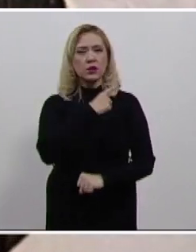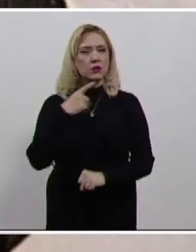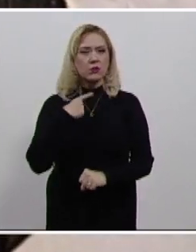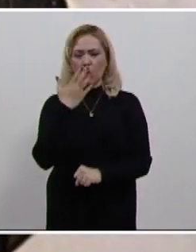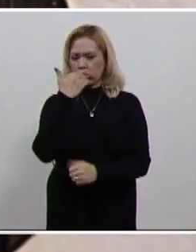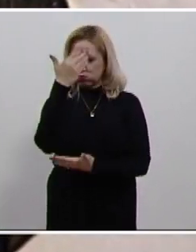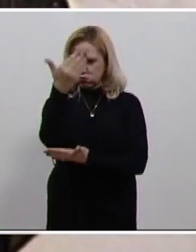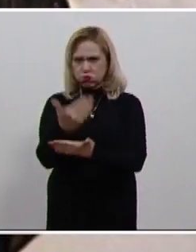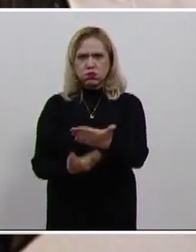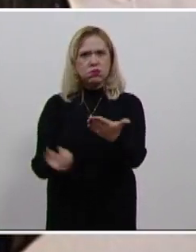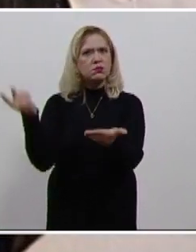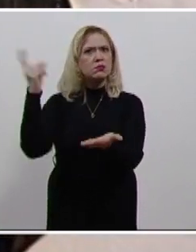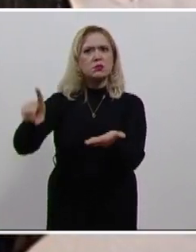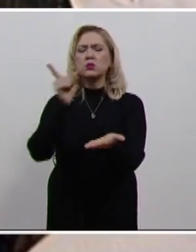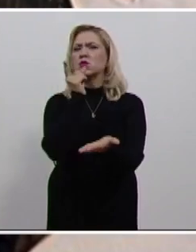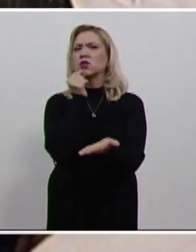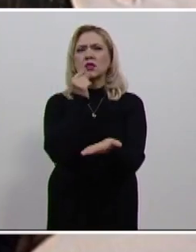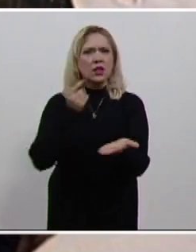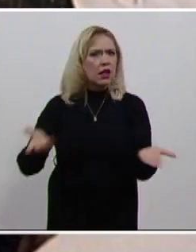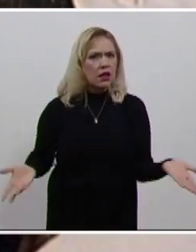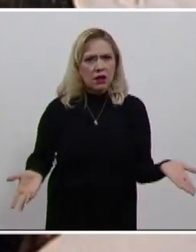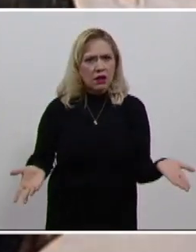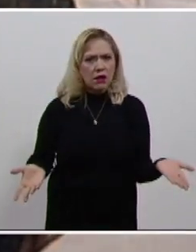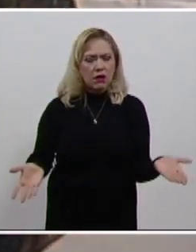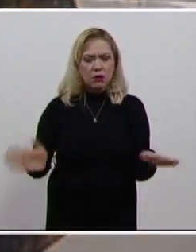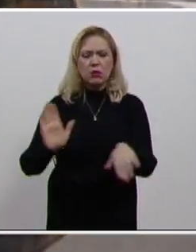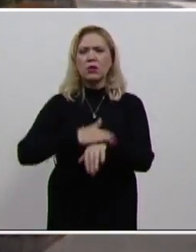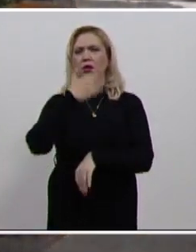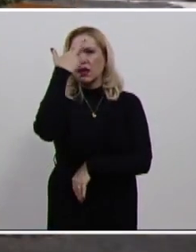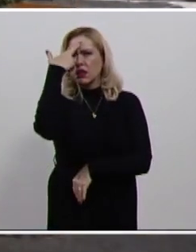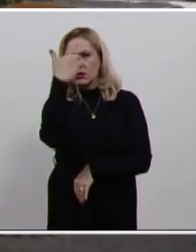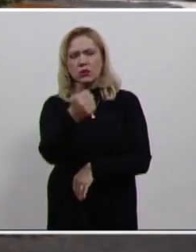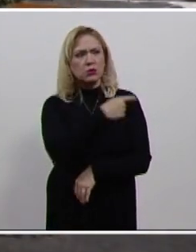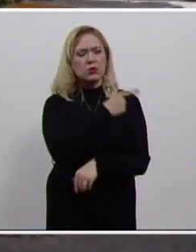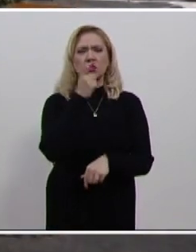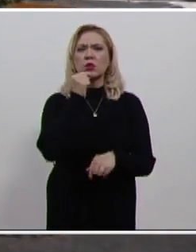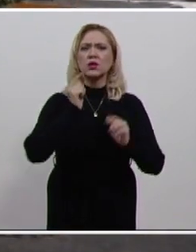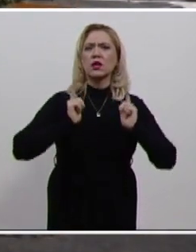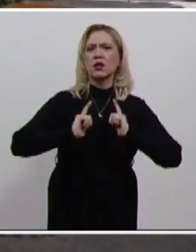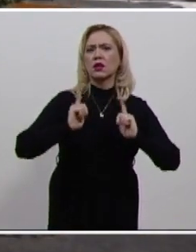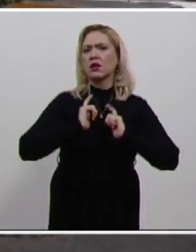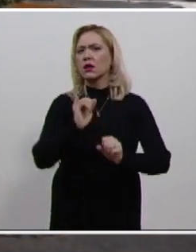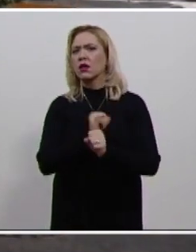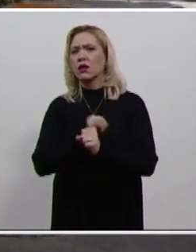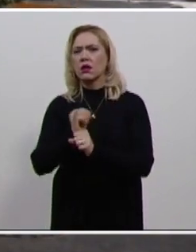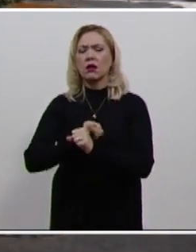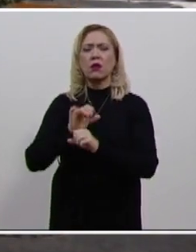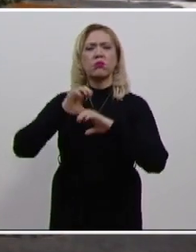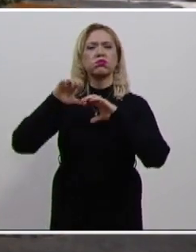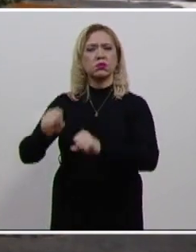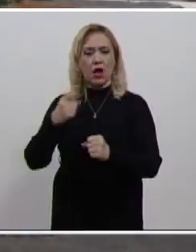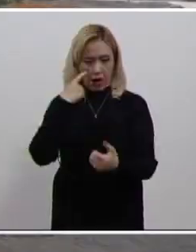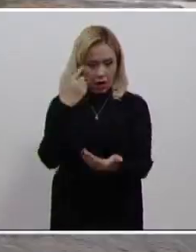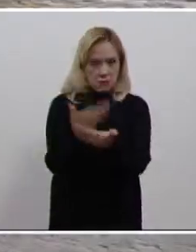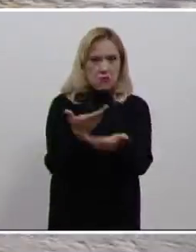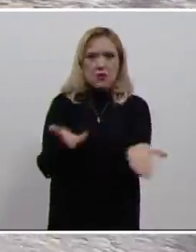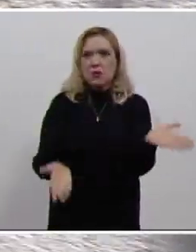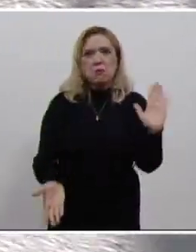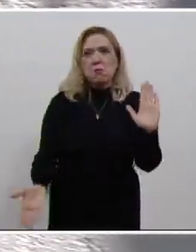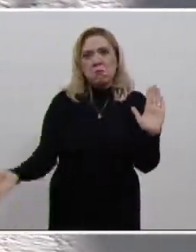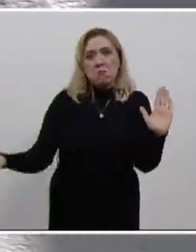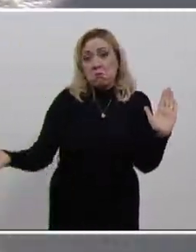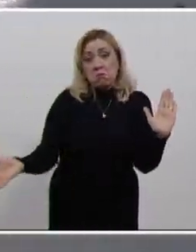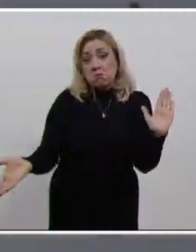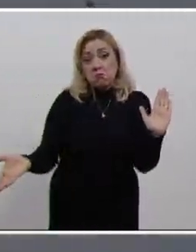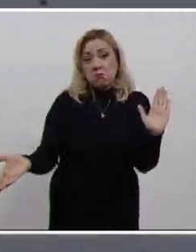judicial, ni se identificaron los elementos de la Policía Federal que llevaron a cabo la detención. Además, se demostró